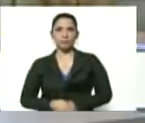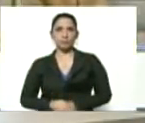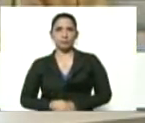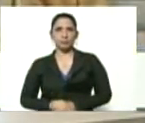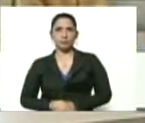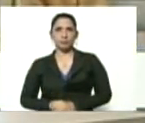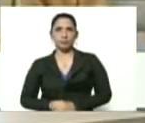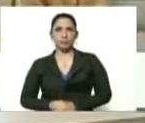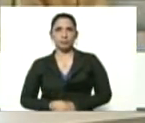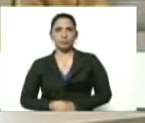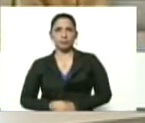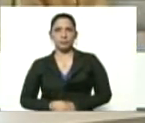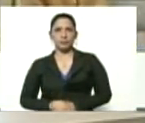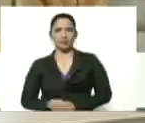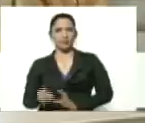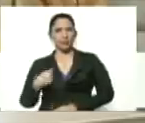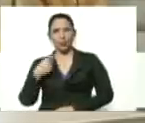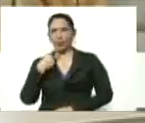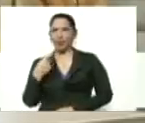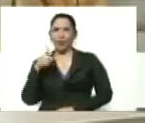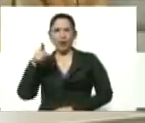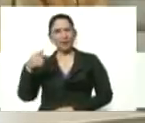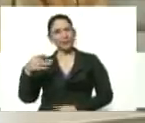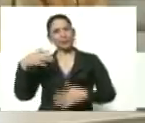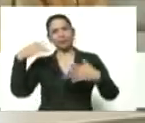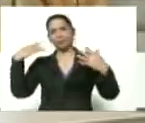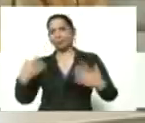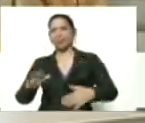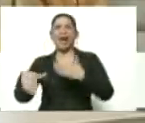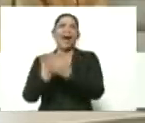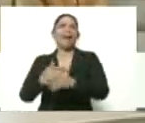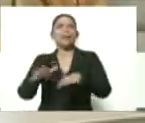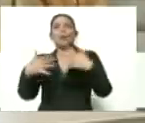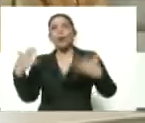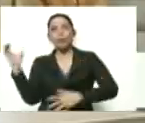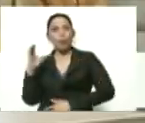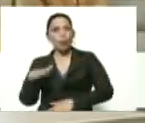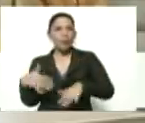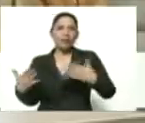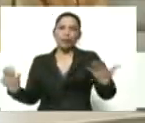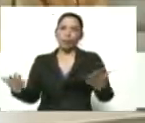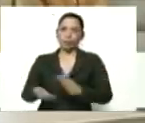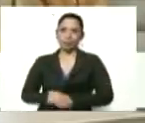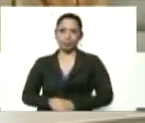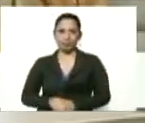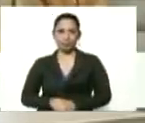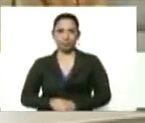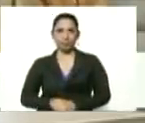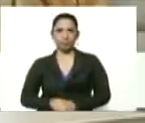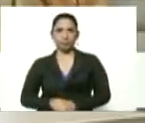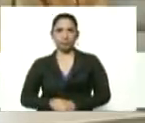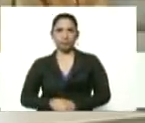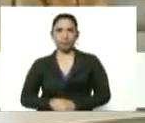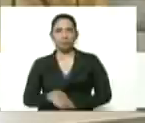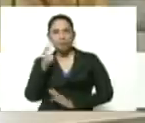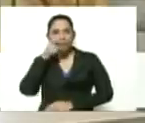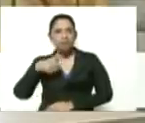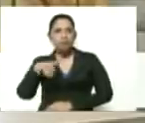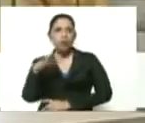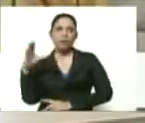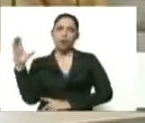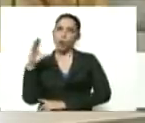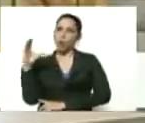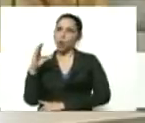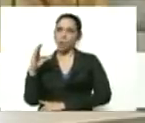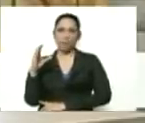y dijiste el colmo de los colmos Dios santo Dios santo hasta cuando Colombia hasta cuando Dios santo al pueblo colombiano oh